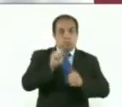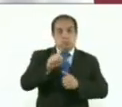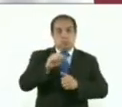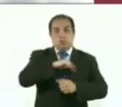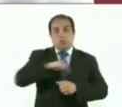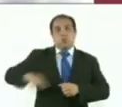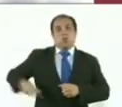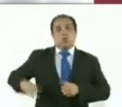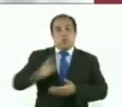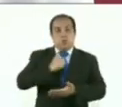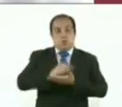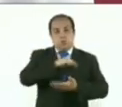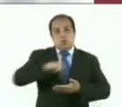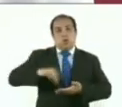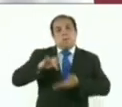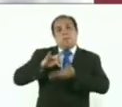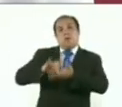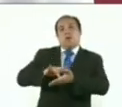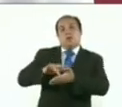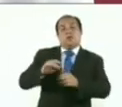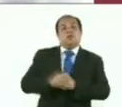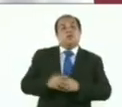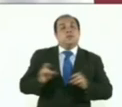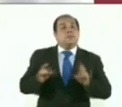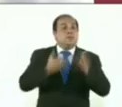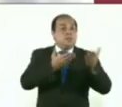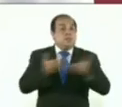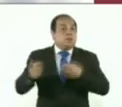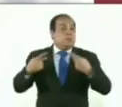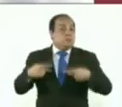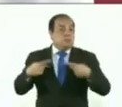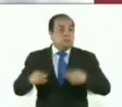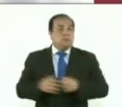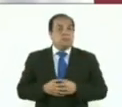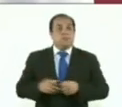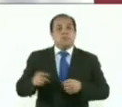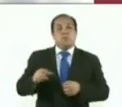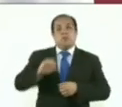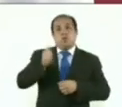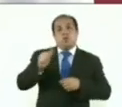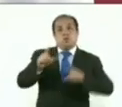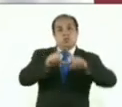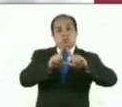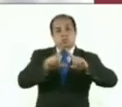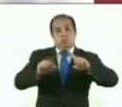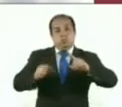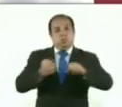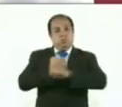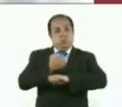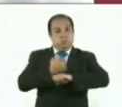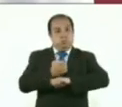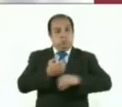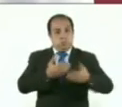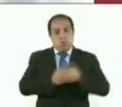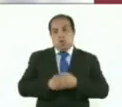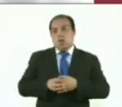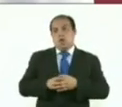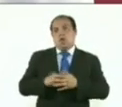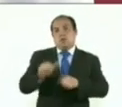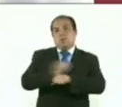vamos a estar dando todas las facilidades por si llegan personas del interior de la República, en vehículos, pues que haya